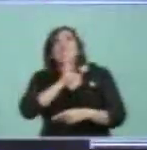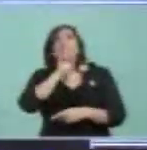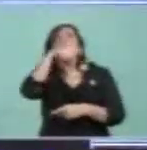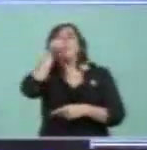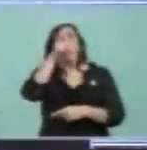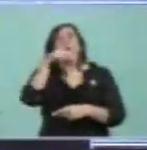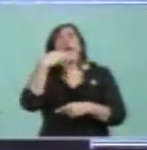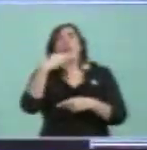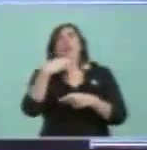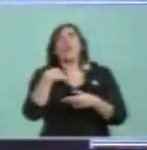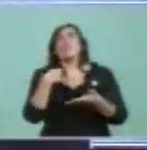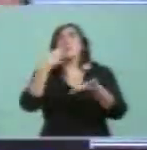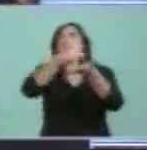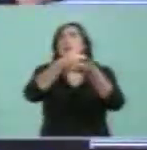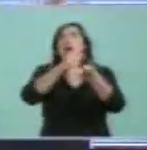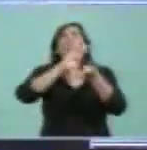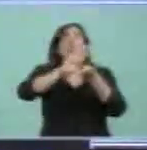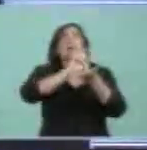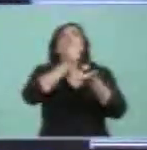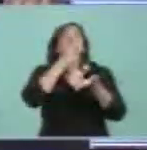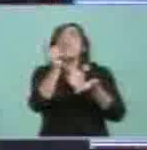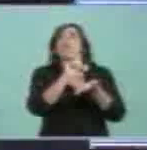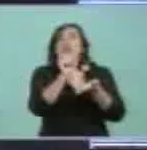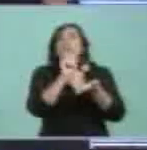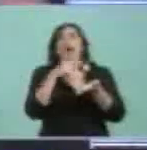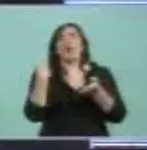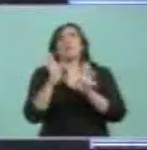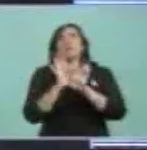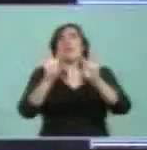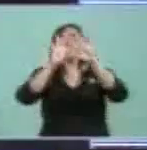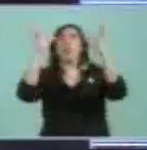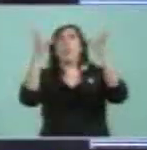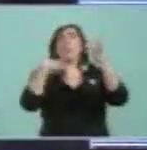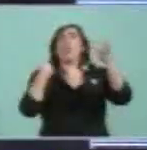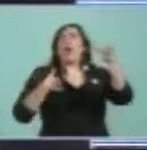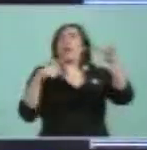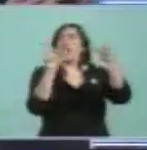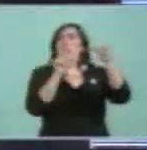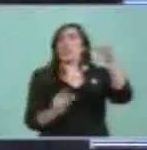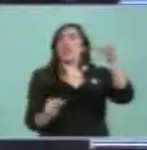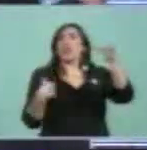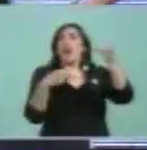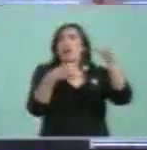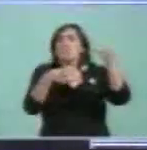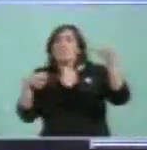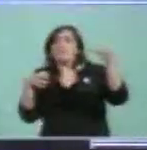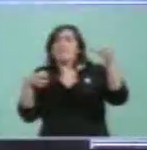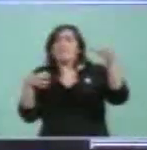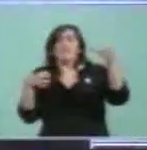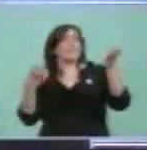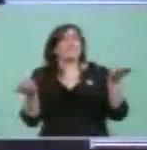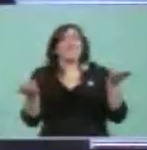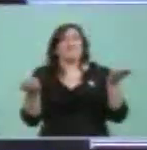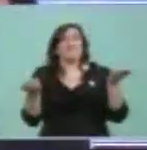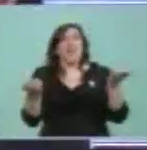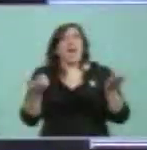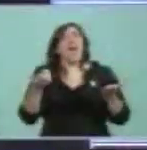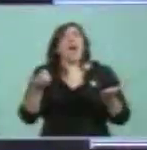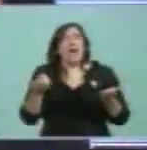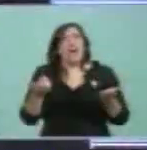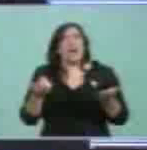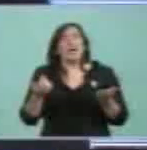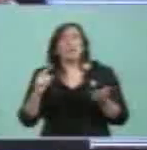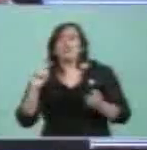aislados, que si no hacíamos tal cosa, tal otra. Bueno, de todo. Me acuerdo hasta cosas que pasaron antes de nuestro gobierno. Me acuerdo de un amigo,